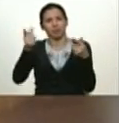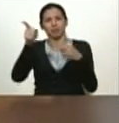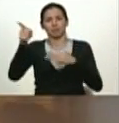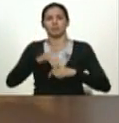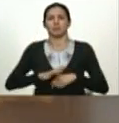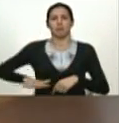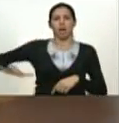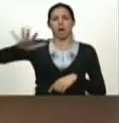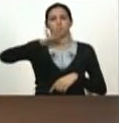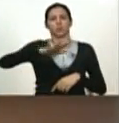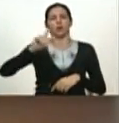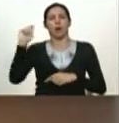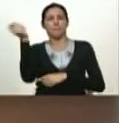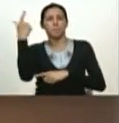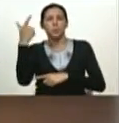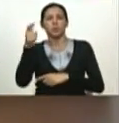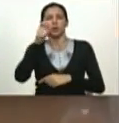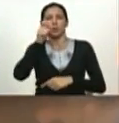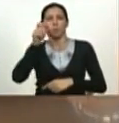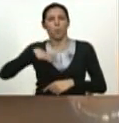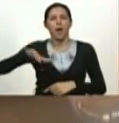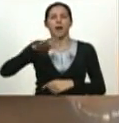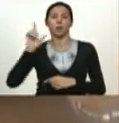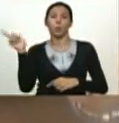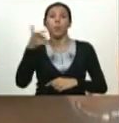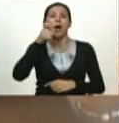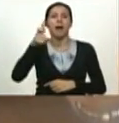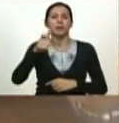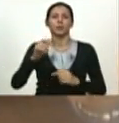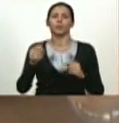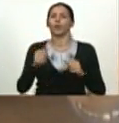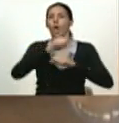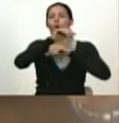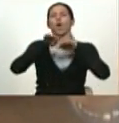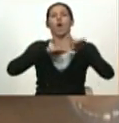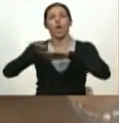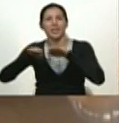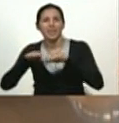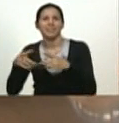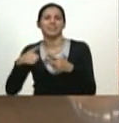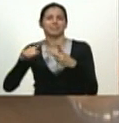el apure guarico cogede corazón llanero pues